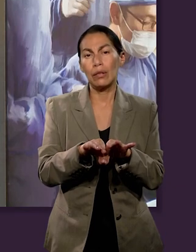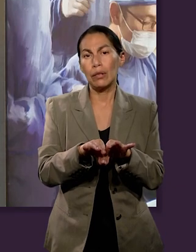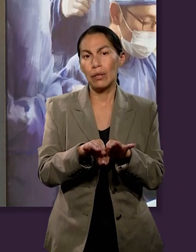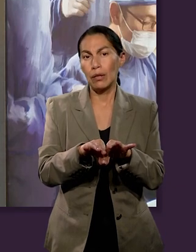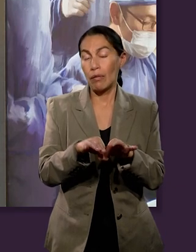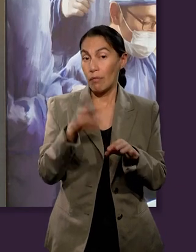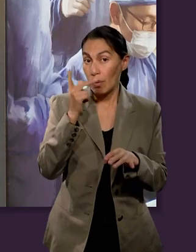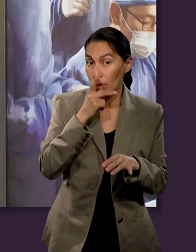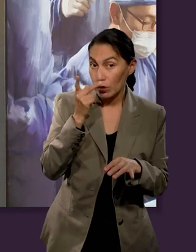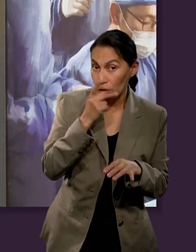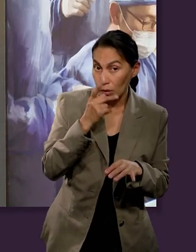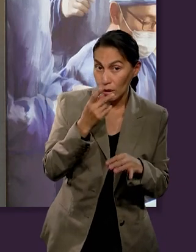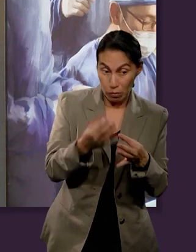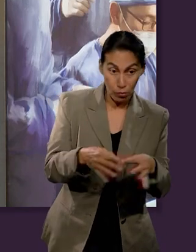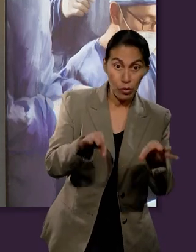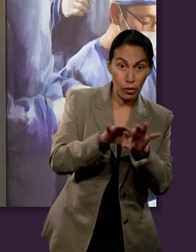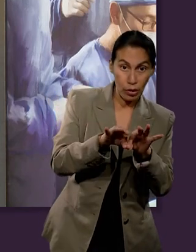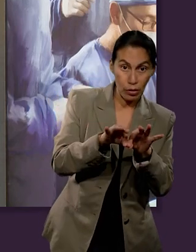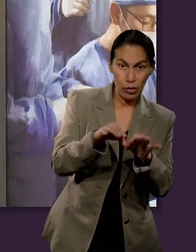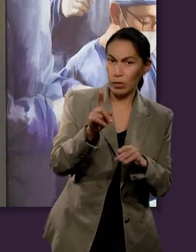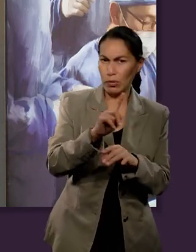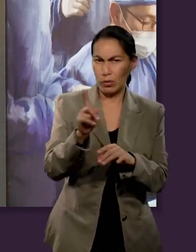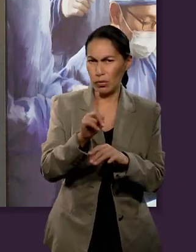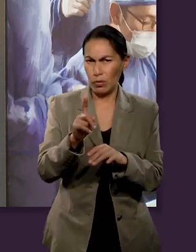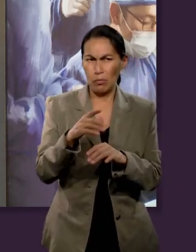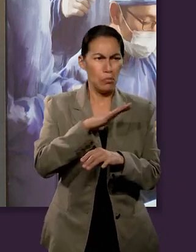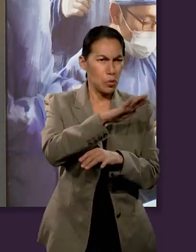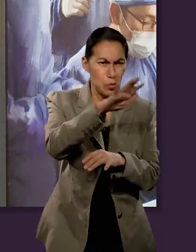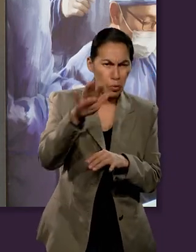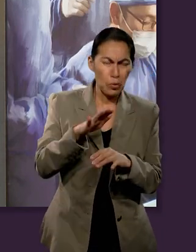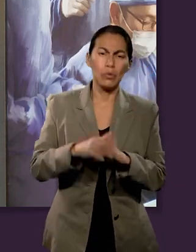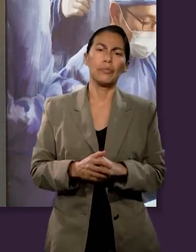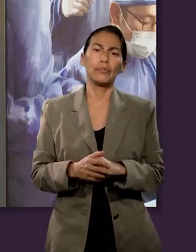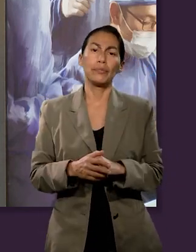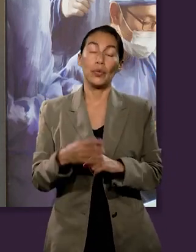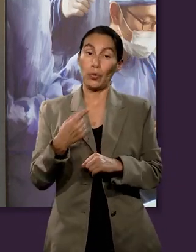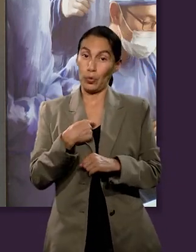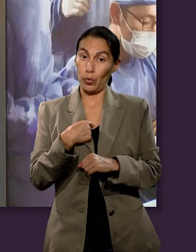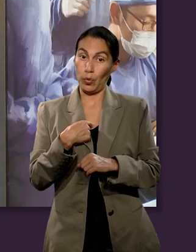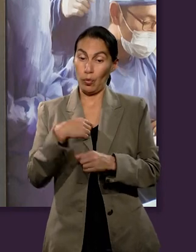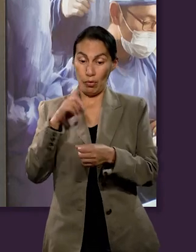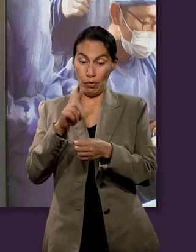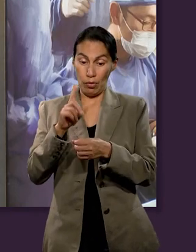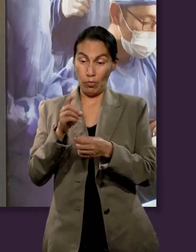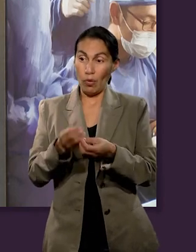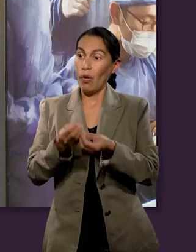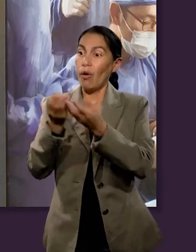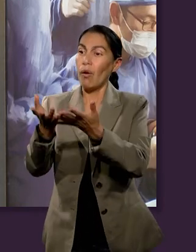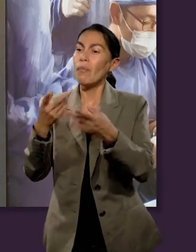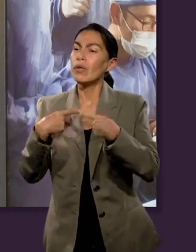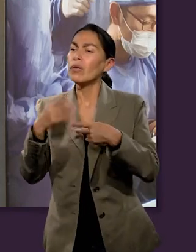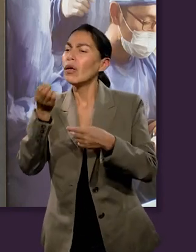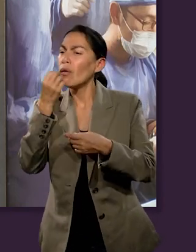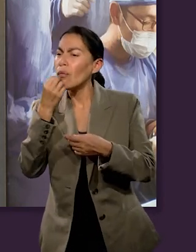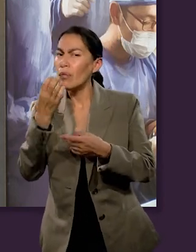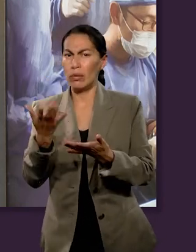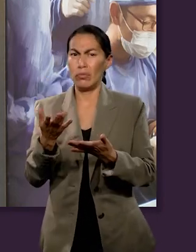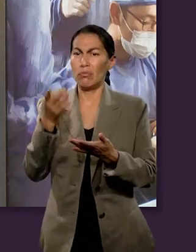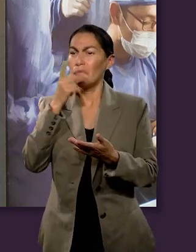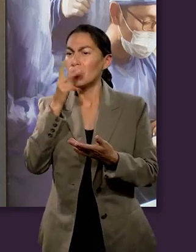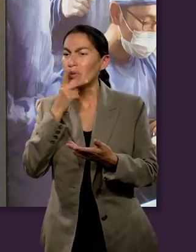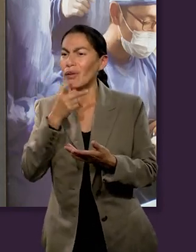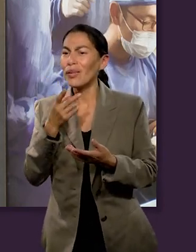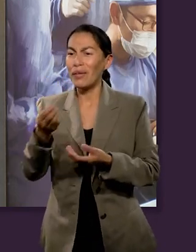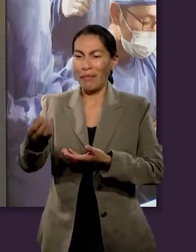ver que no simplemente para los pastores es importante. No estamos dando un diezmo porque queremos que